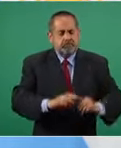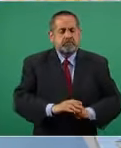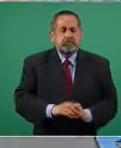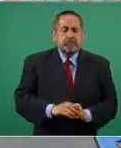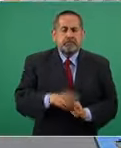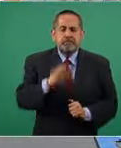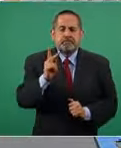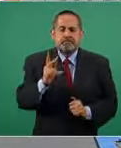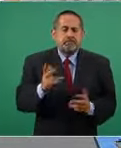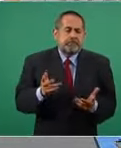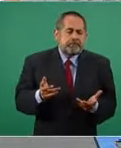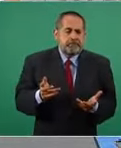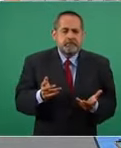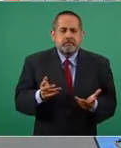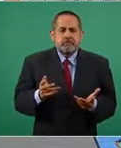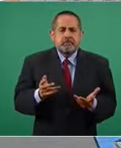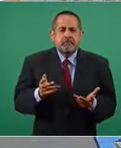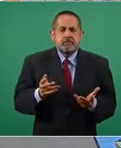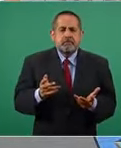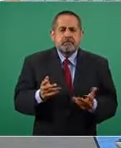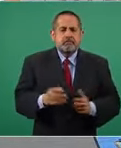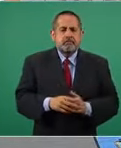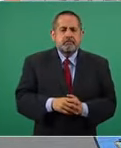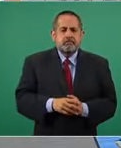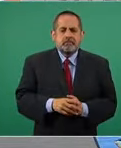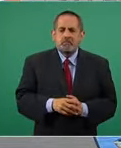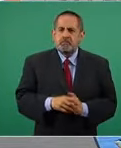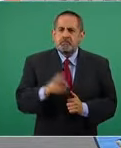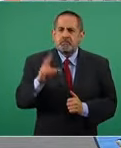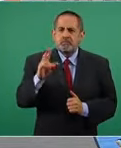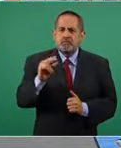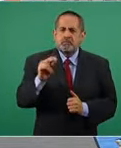pero como que no